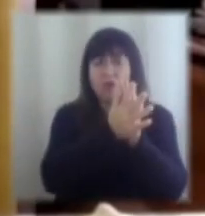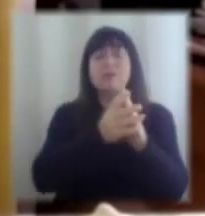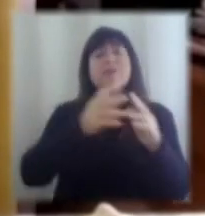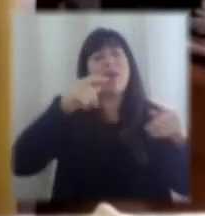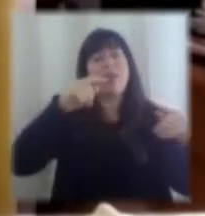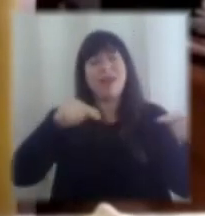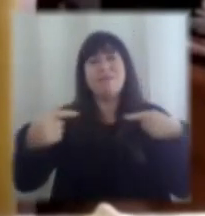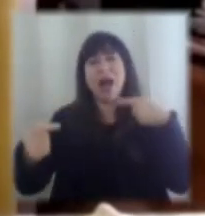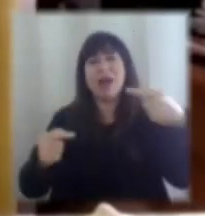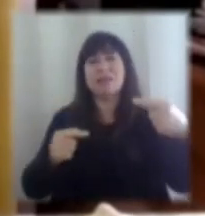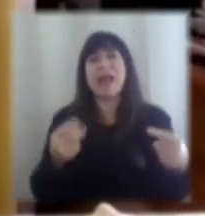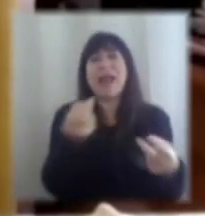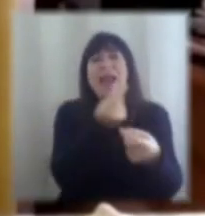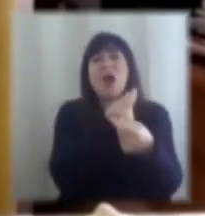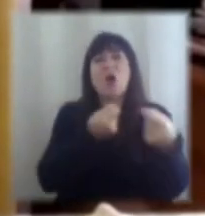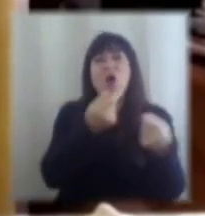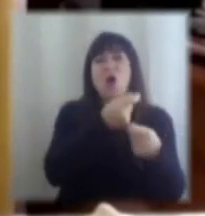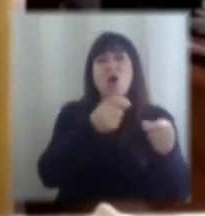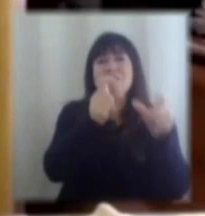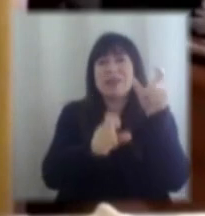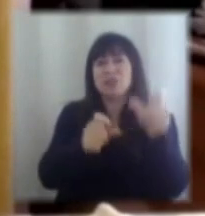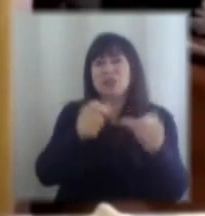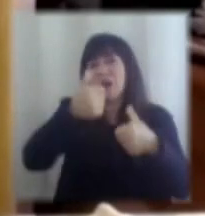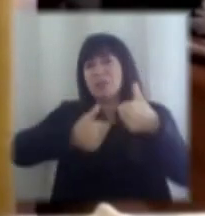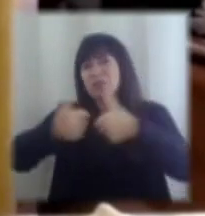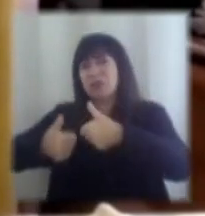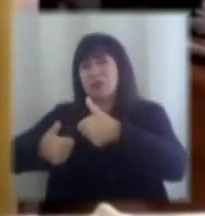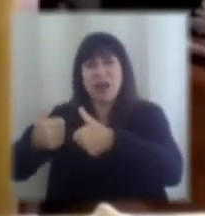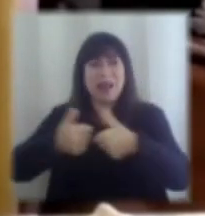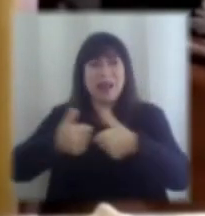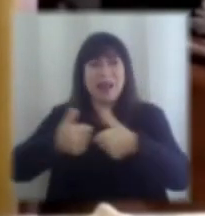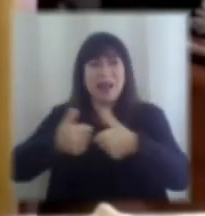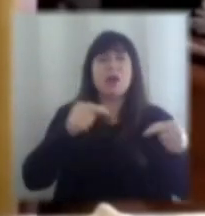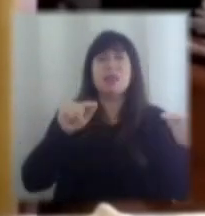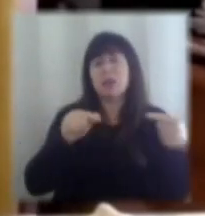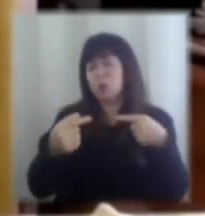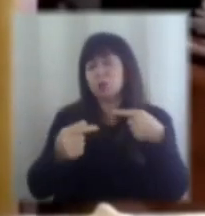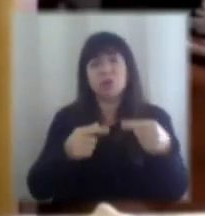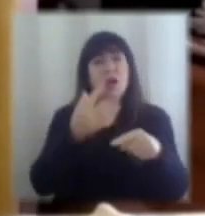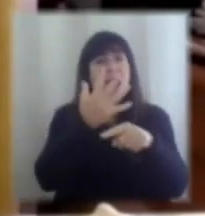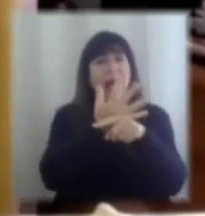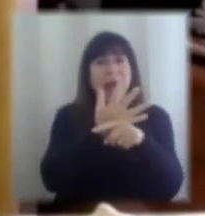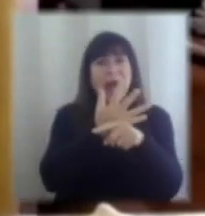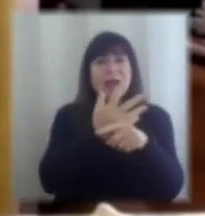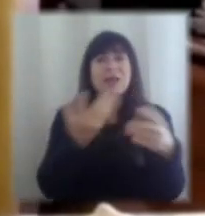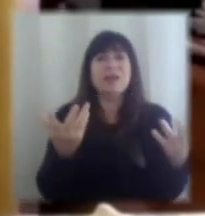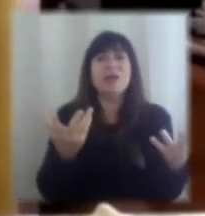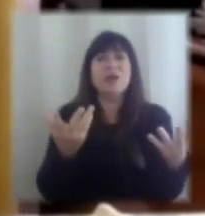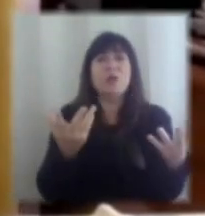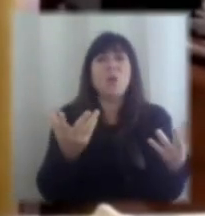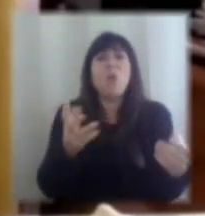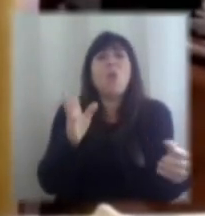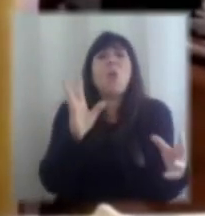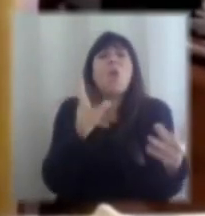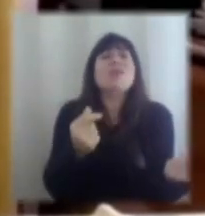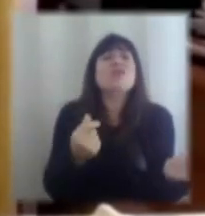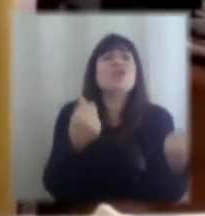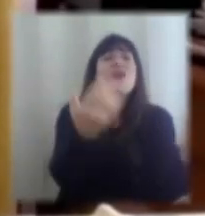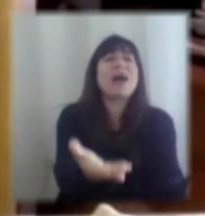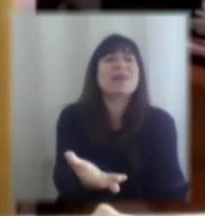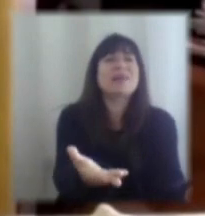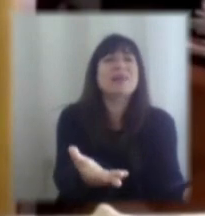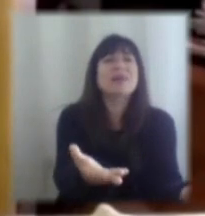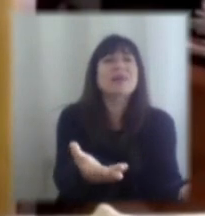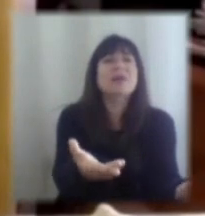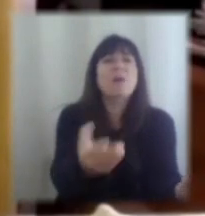Y yo creo que lo que tenemos acá son discusiones respecto de cuánta carne más que toda la carne. Porque creo que todos